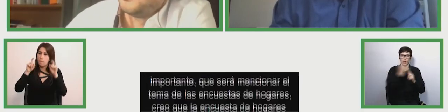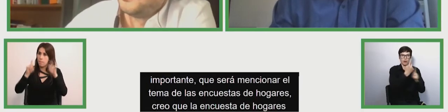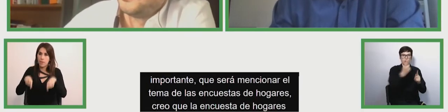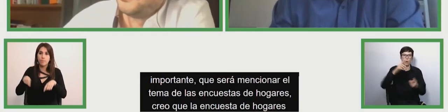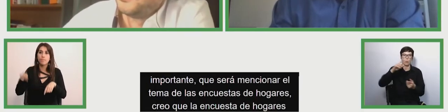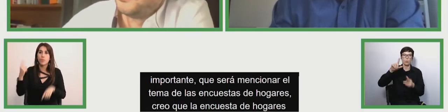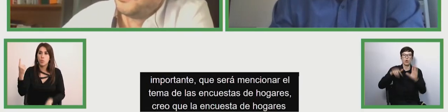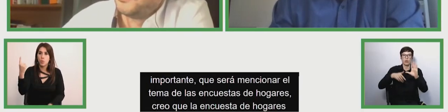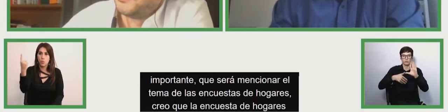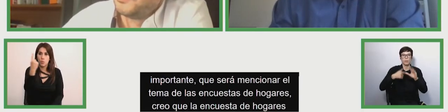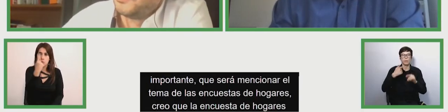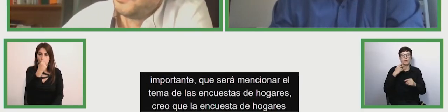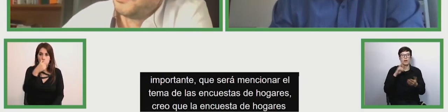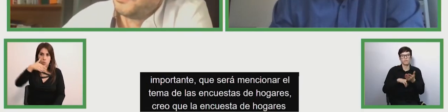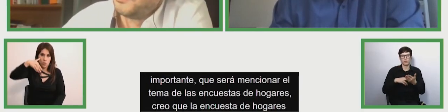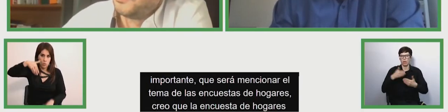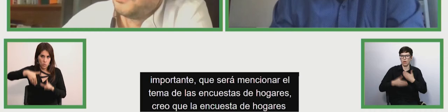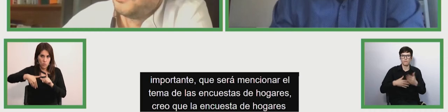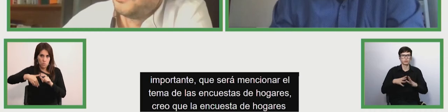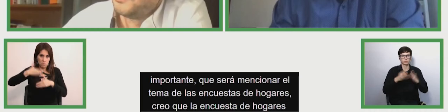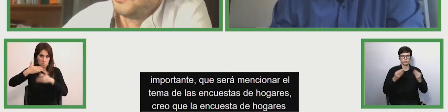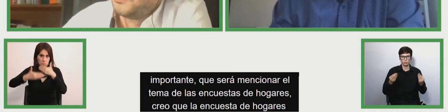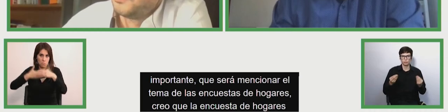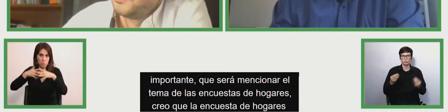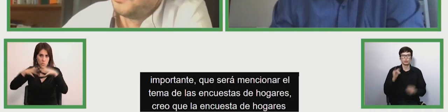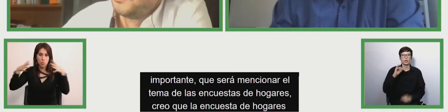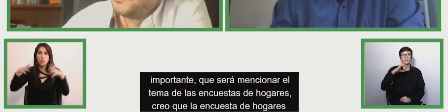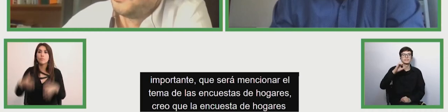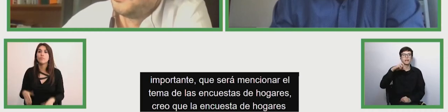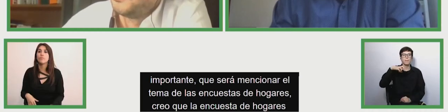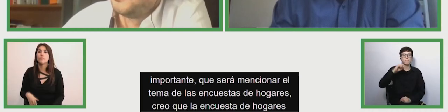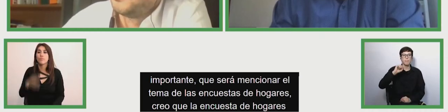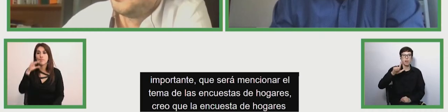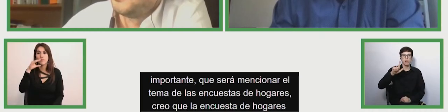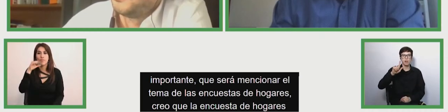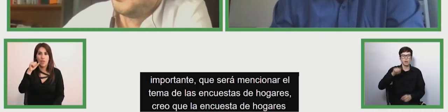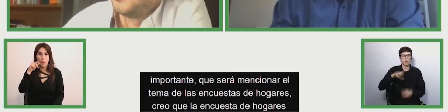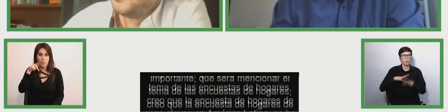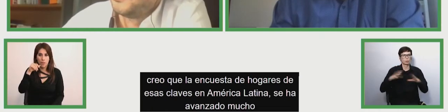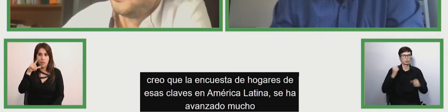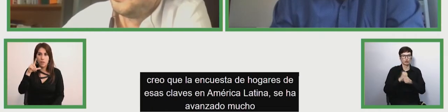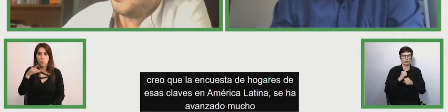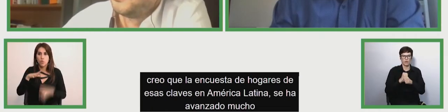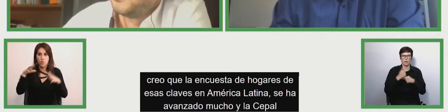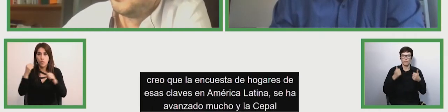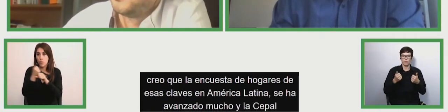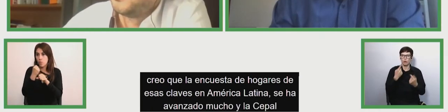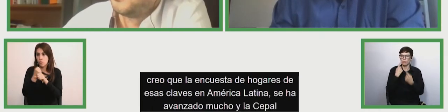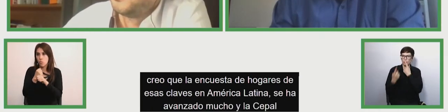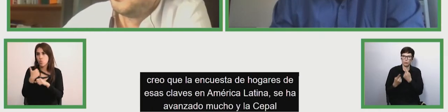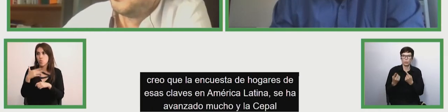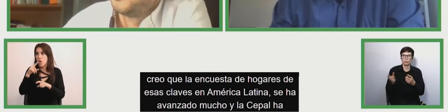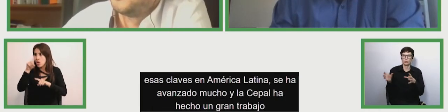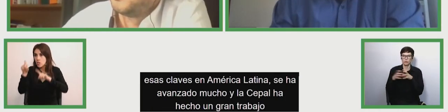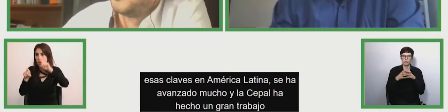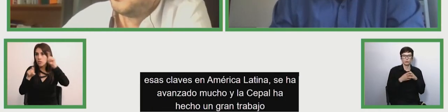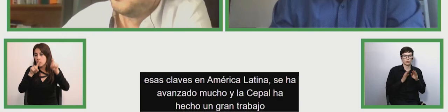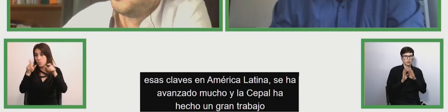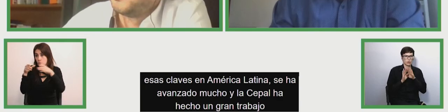avanzado mucho y ahí la CEPAL ha hecho un gran trabajo en ese sentido y otro organismo en apoyar